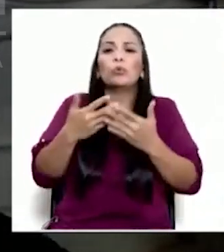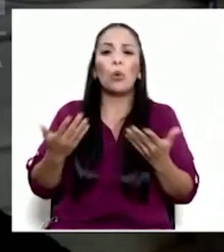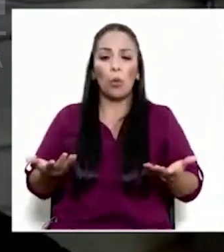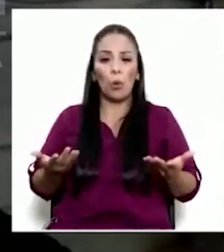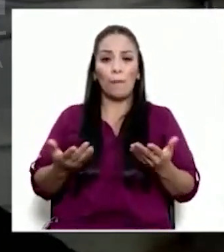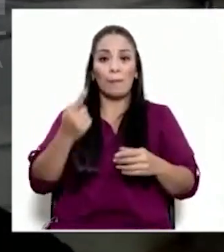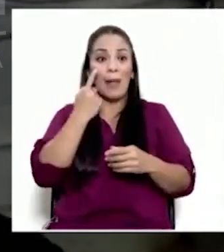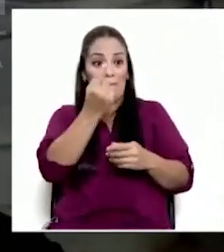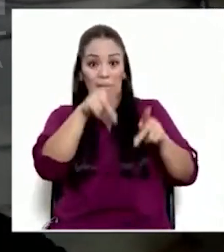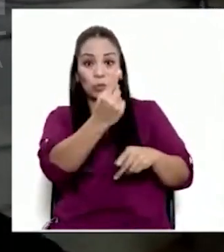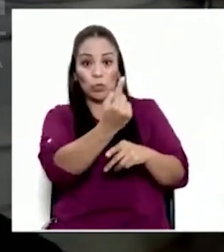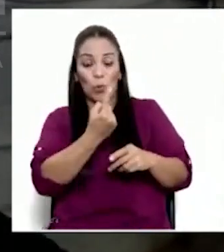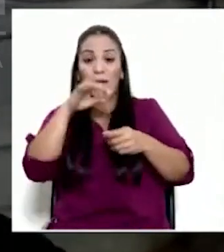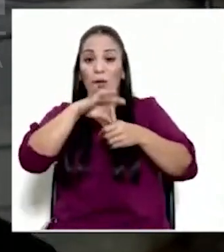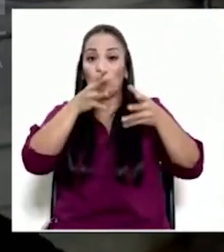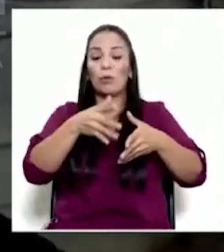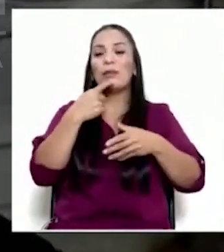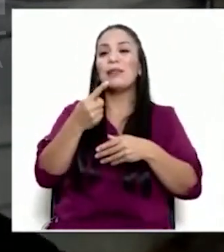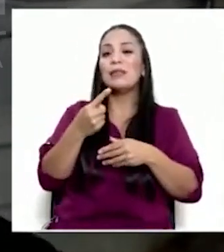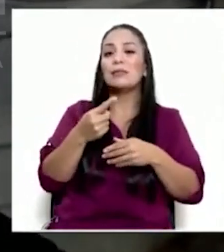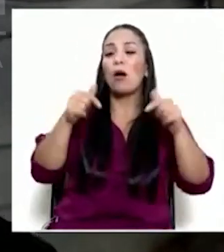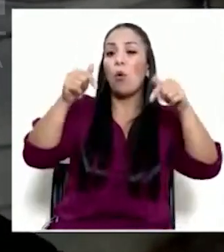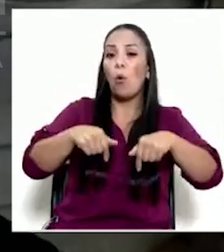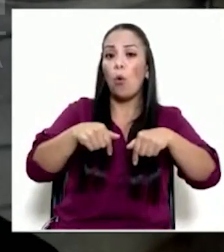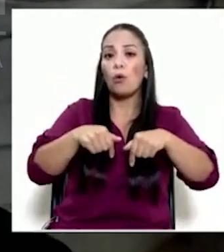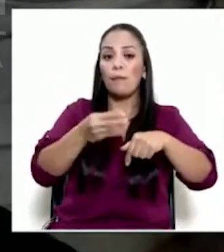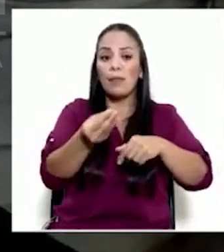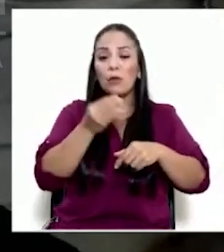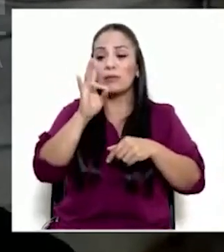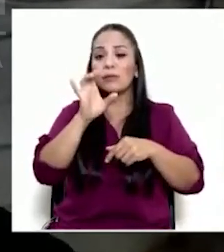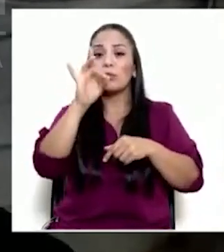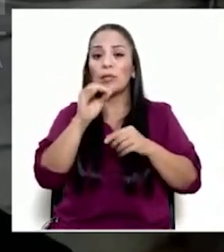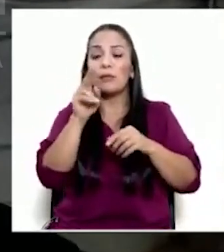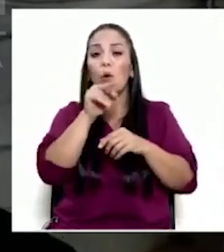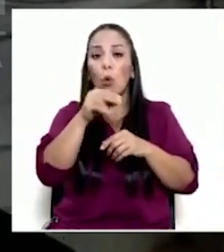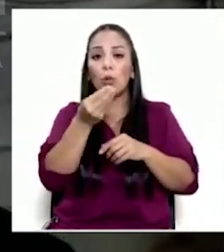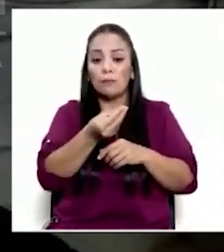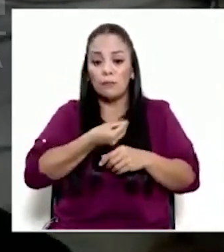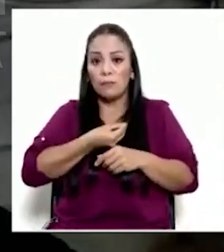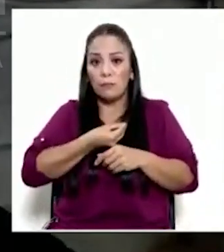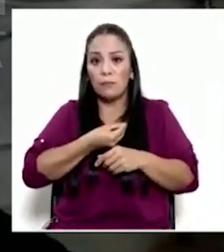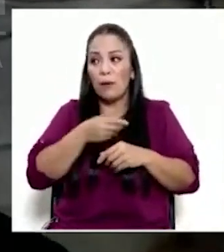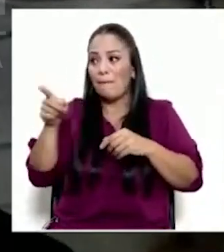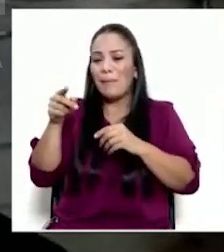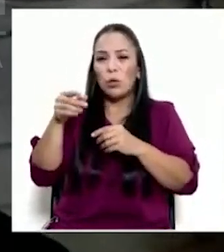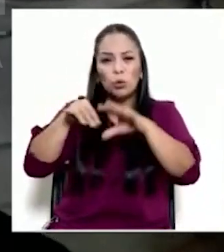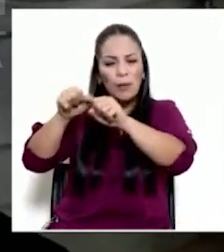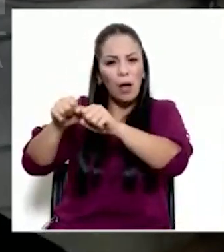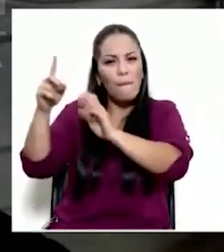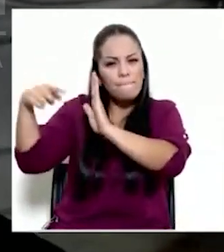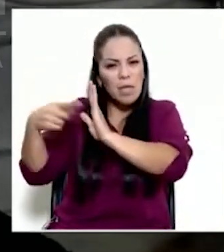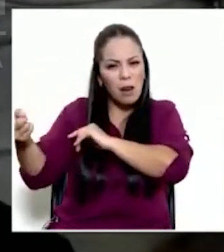Ese agricultor me dijo, a mí hoy me estaban ofreciendo 780 colones y en el supermercado 2 mil colones. Ese